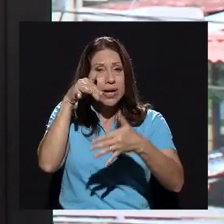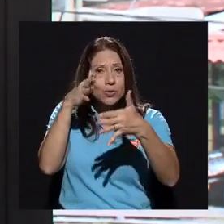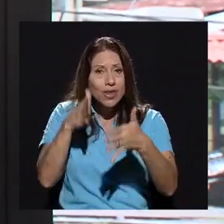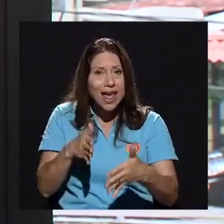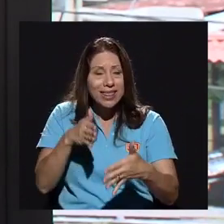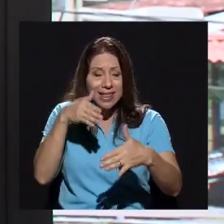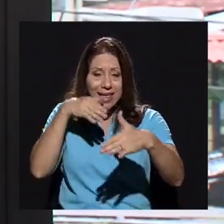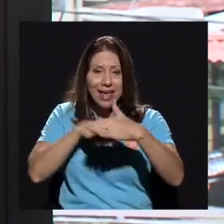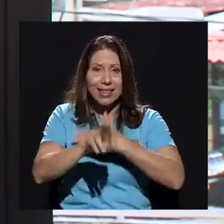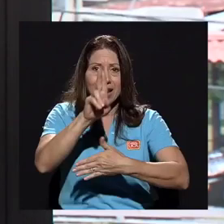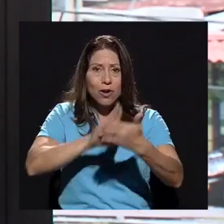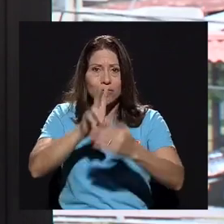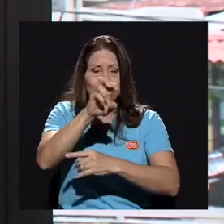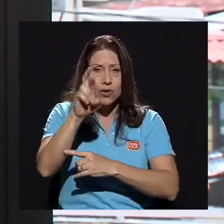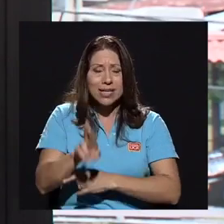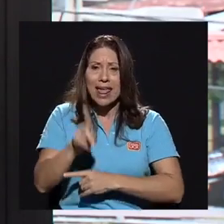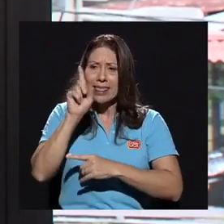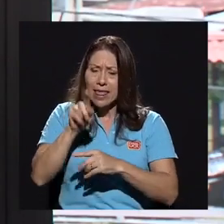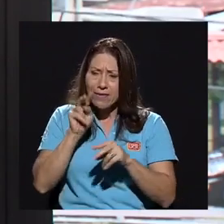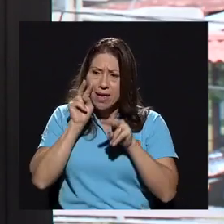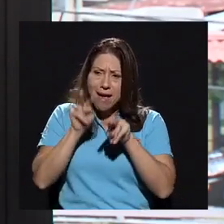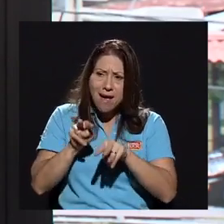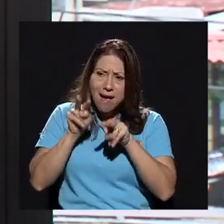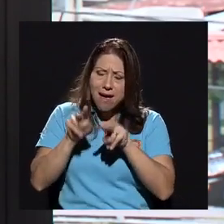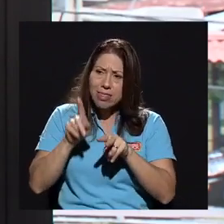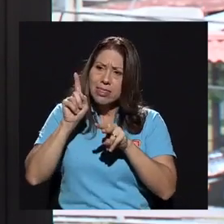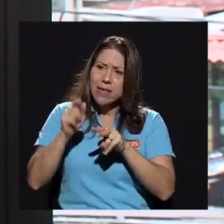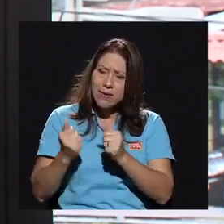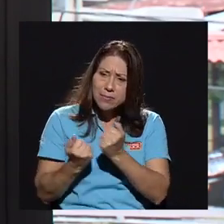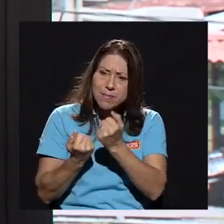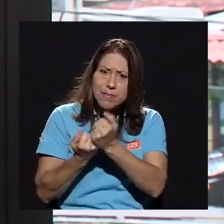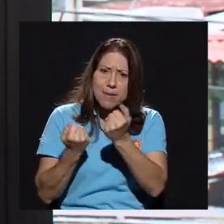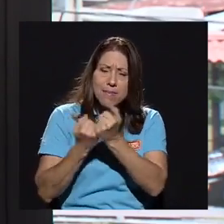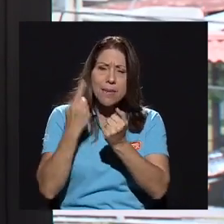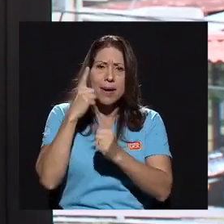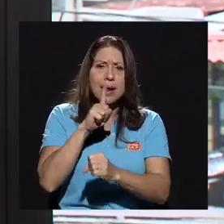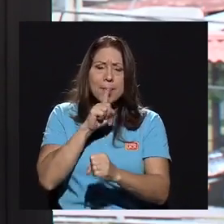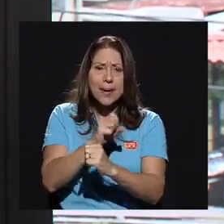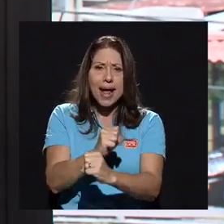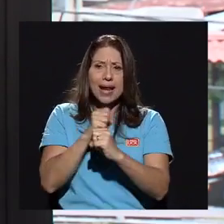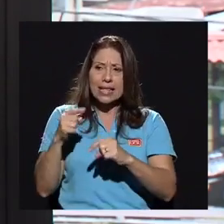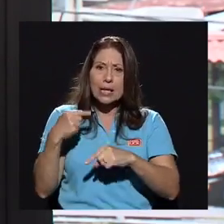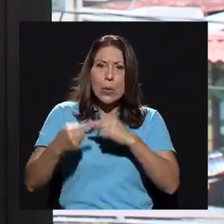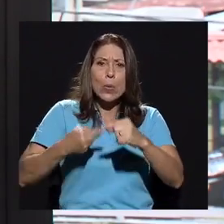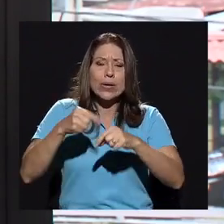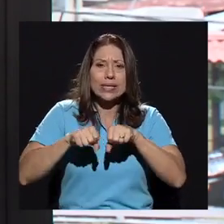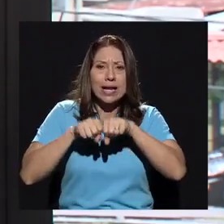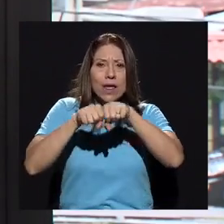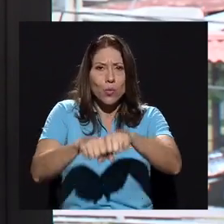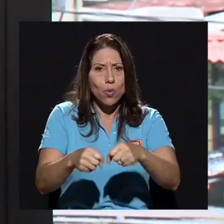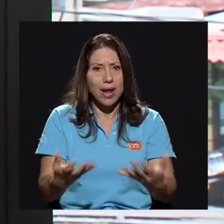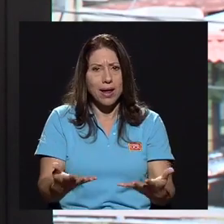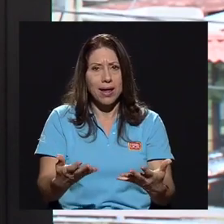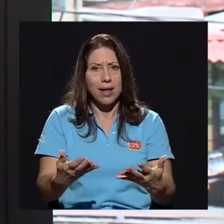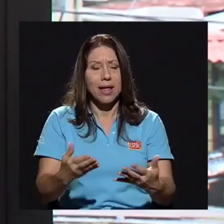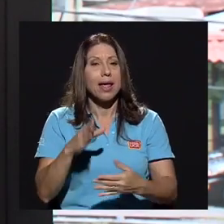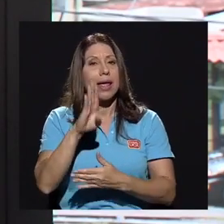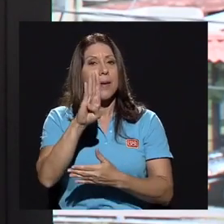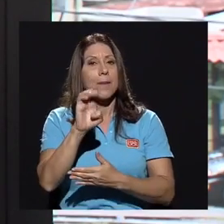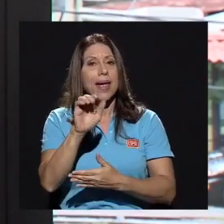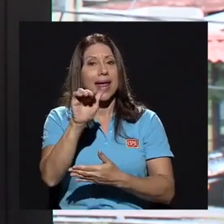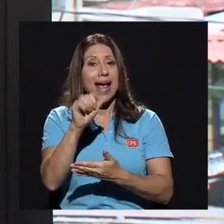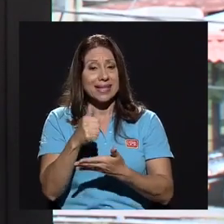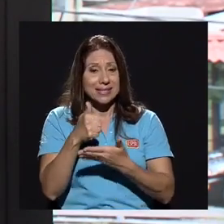tiene que haber un seguimiento sistemático para garantizar que se gradúe. Y que las becas para el estudiantado de extrema